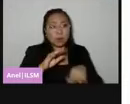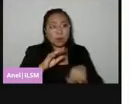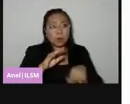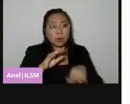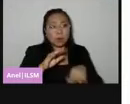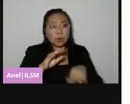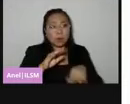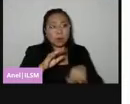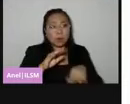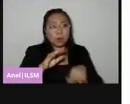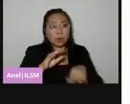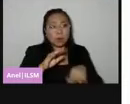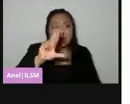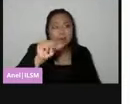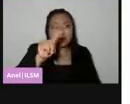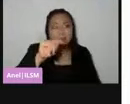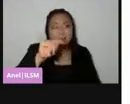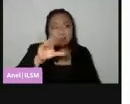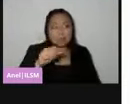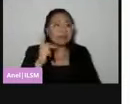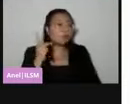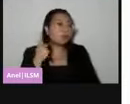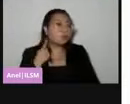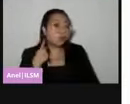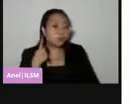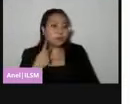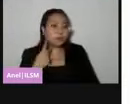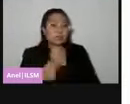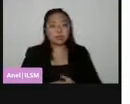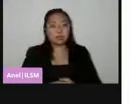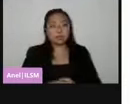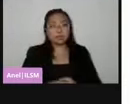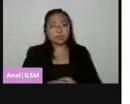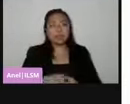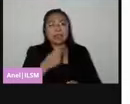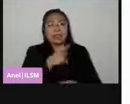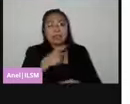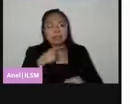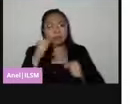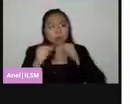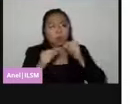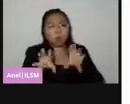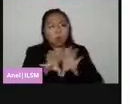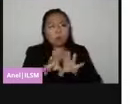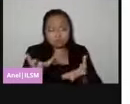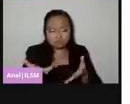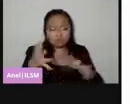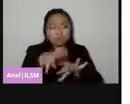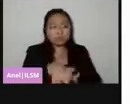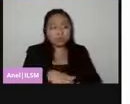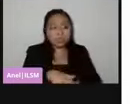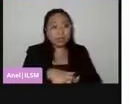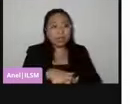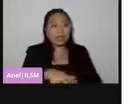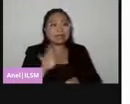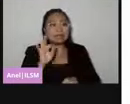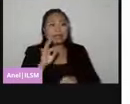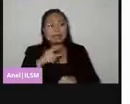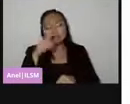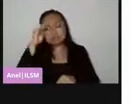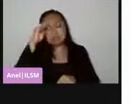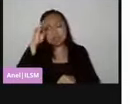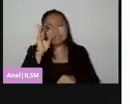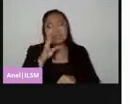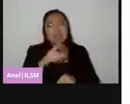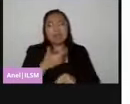Instituto. Esta ciudadanía tiene que ser vista más como una ciudadanía integral que una ciudadanía minimalista, ya lo dije al